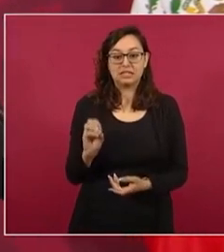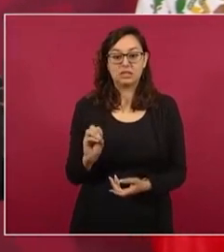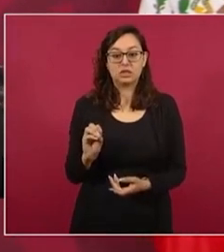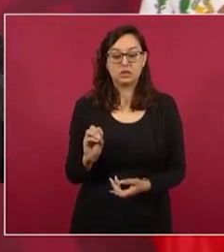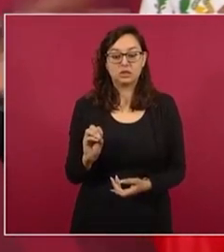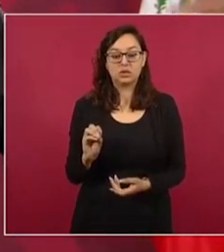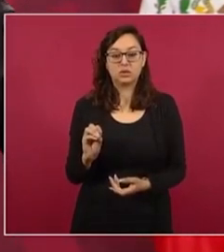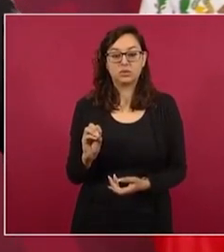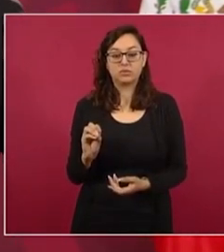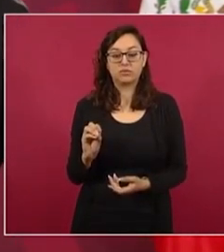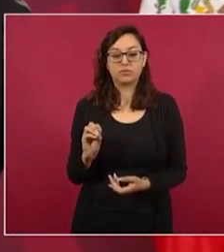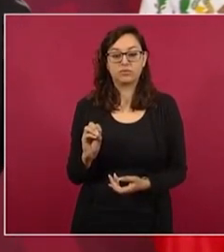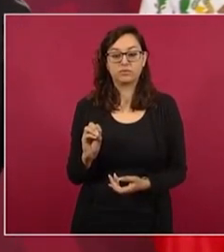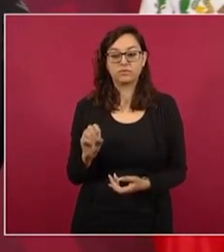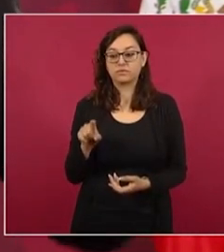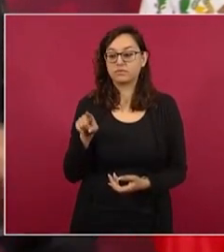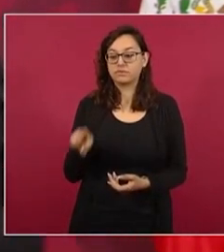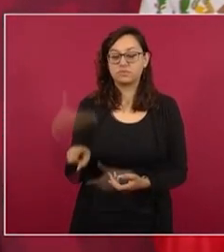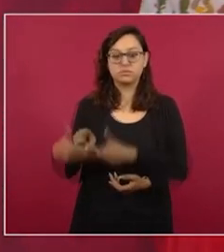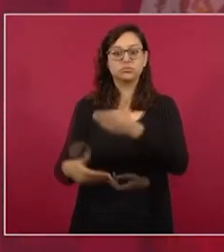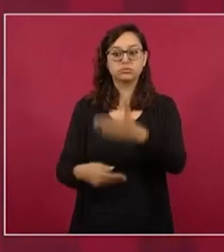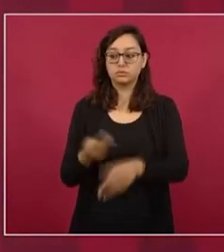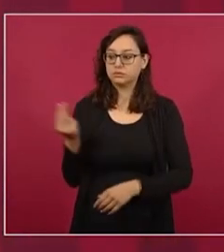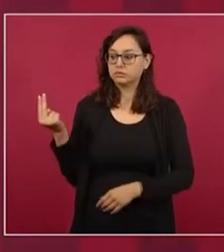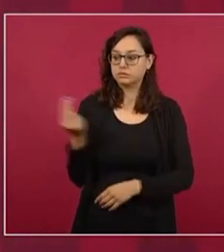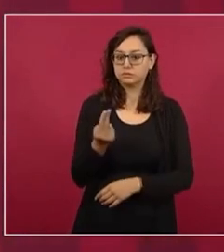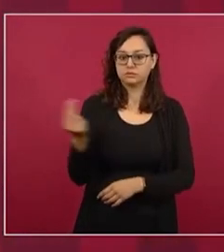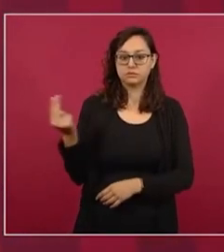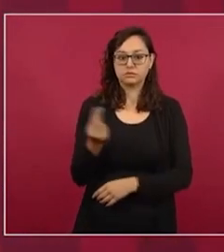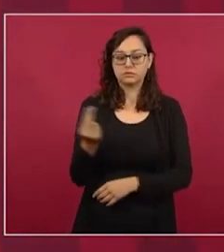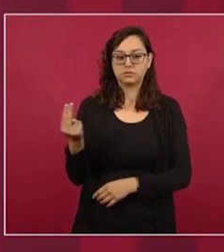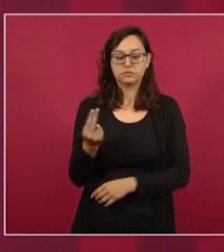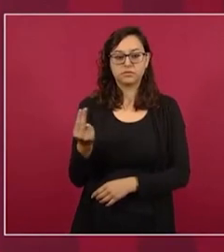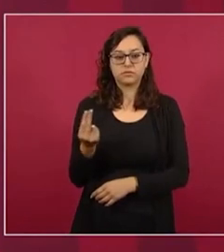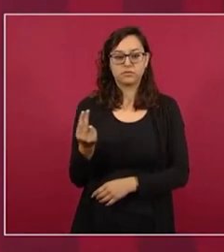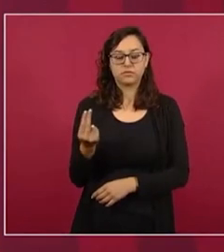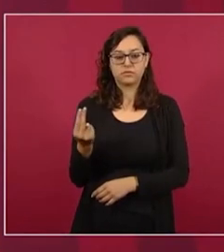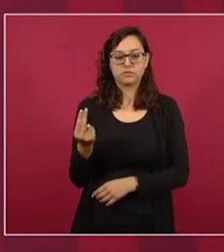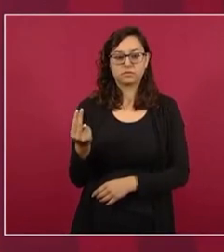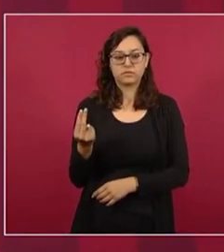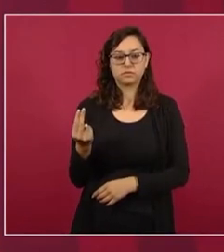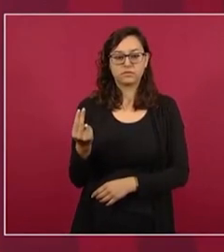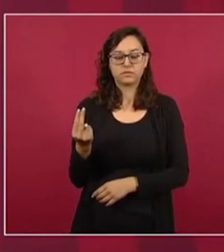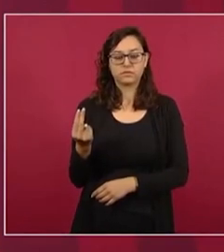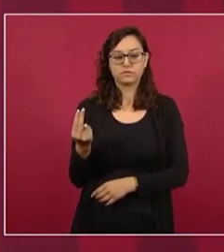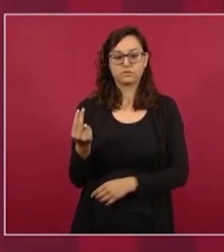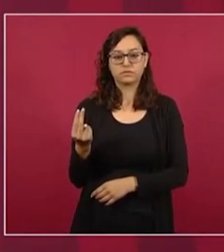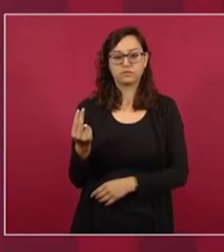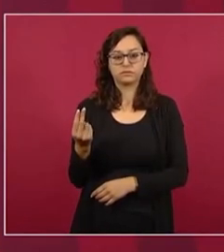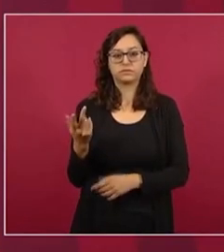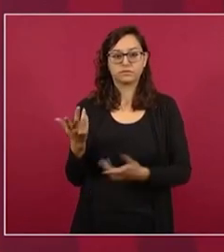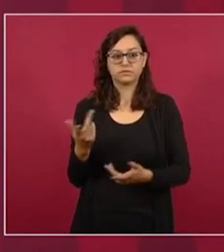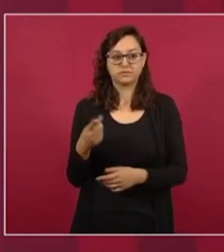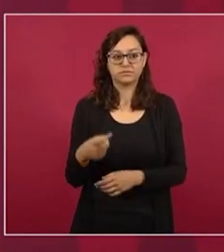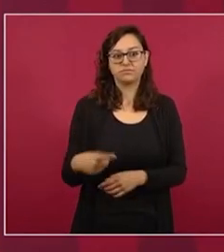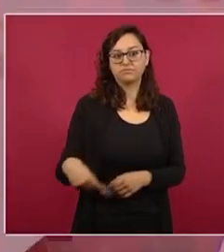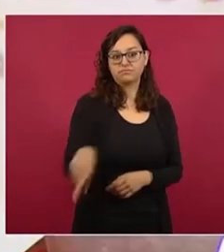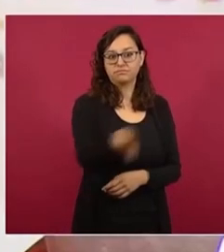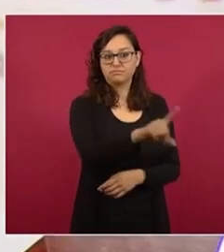estando en el mercado expuesto a que se apropien